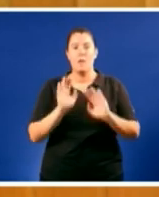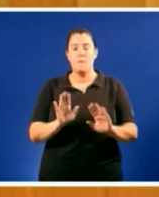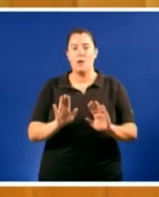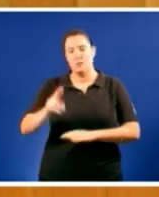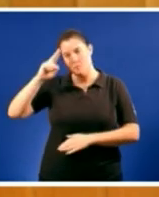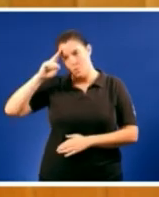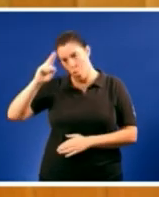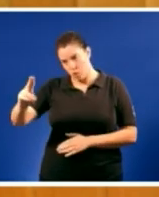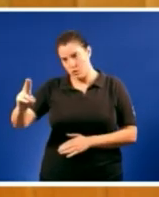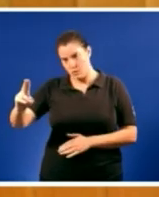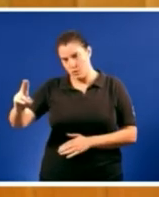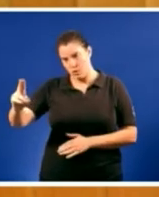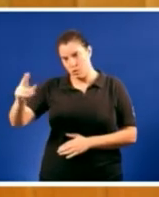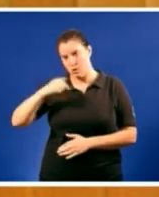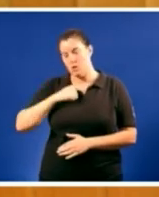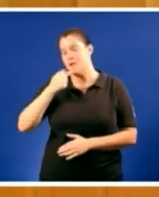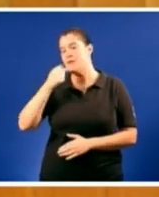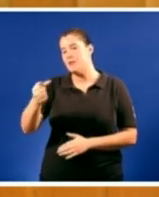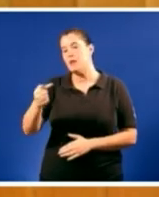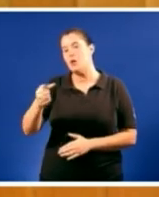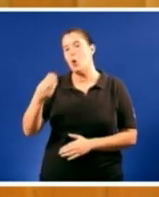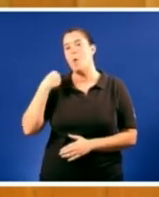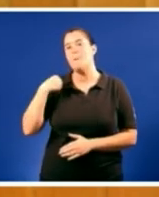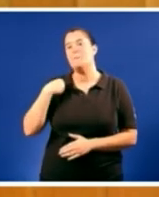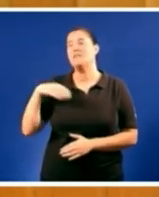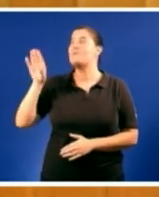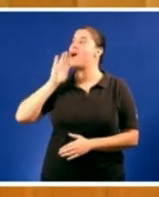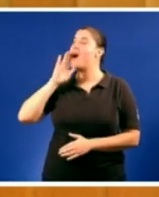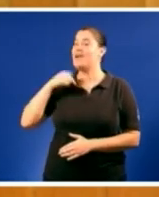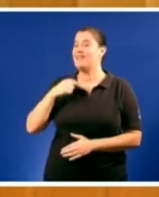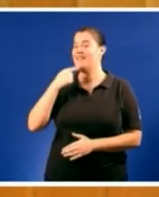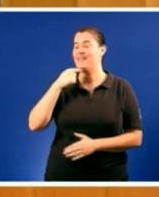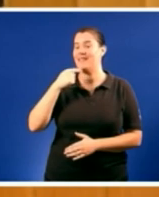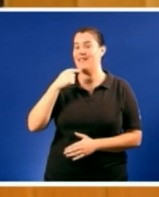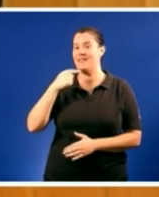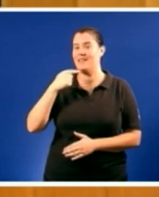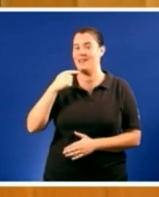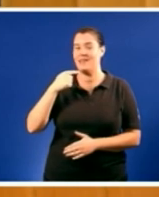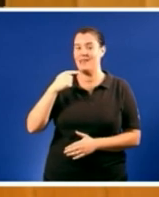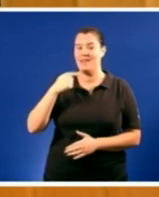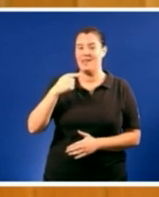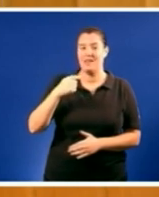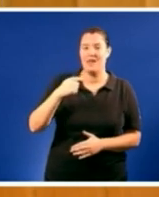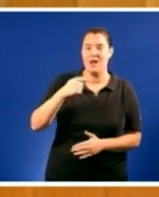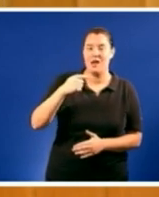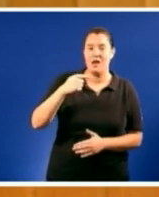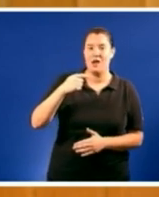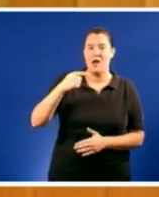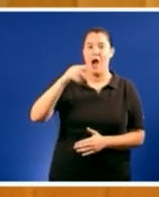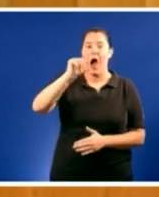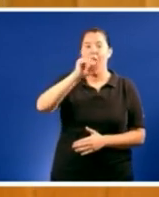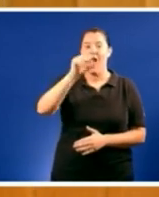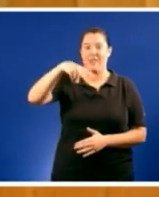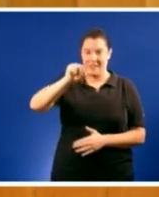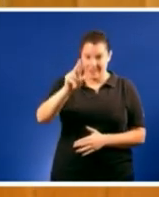respeto digo yo mesmo que lle dixo en o seu momento a Felipe González o seu querido amigo Aznar váyase